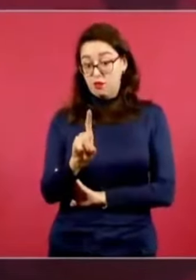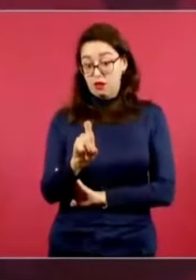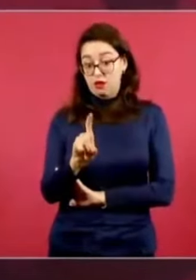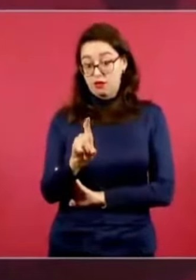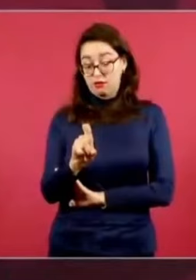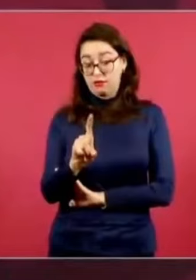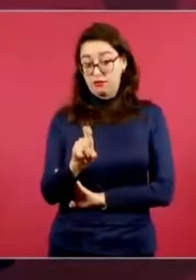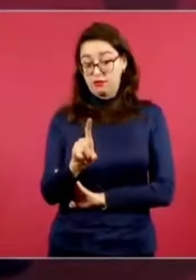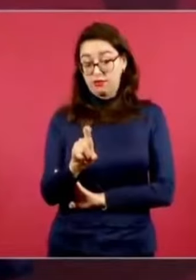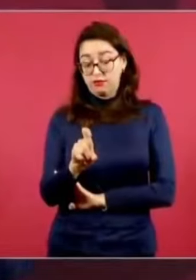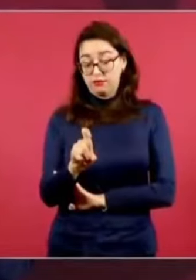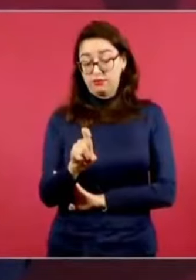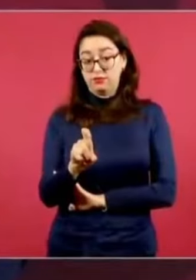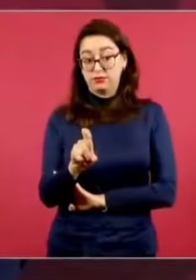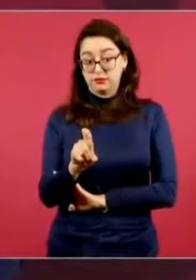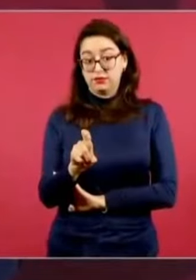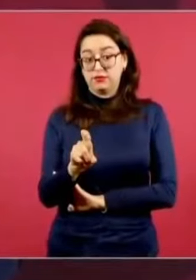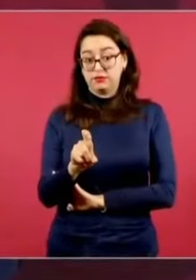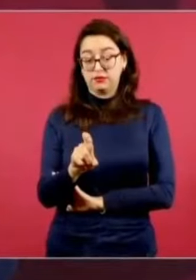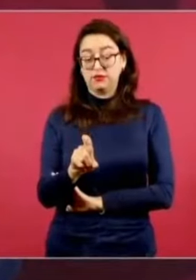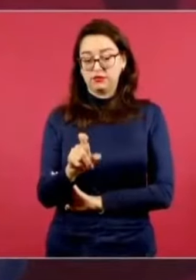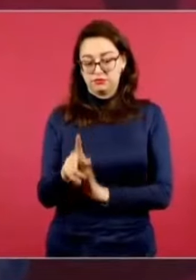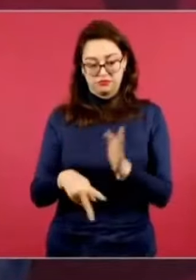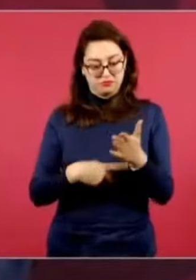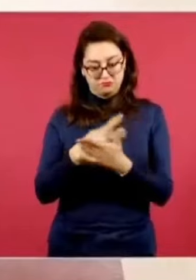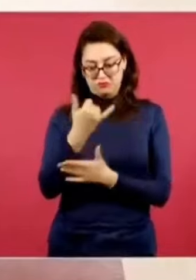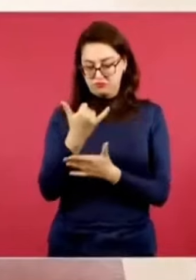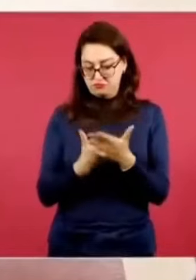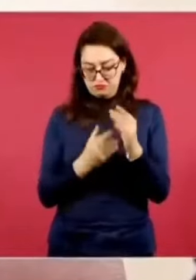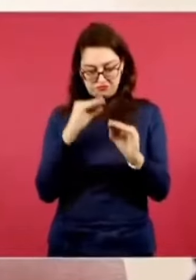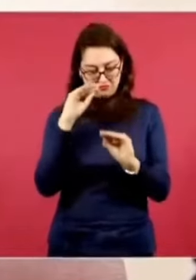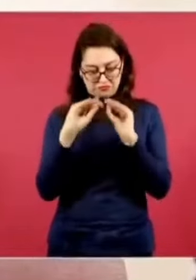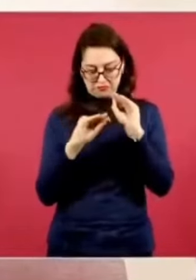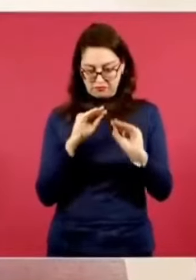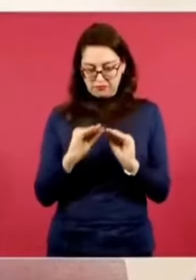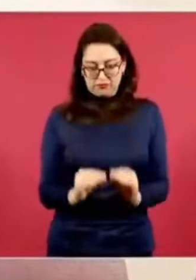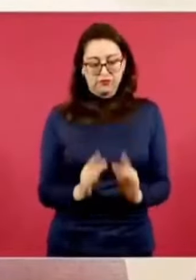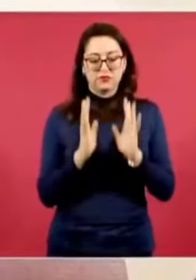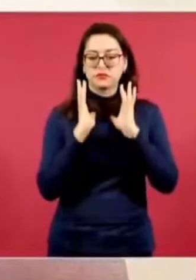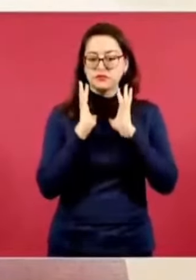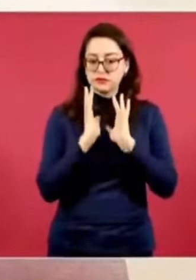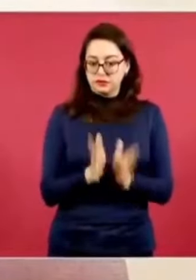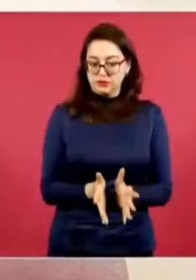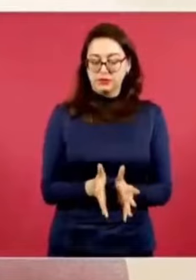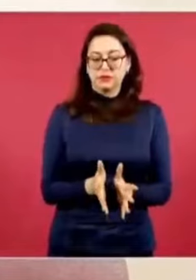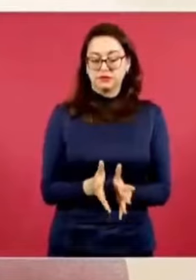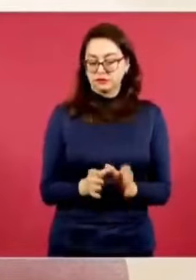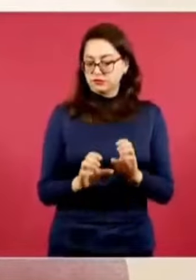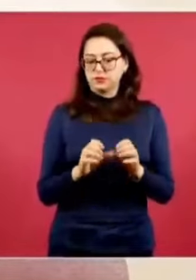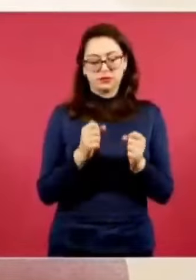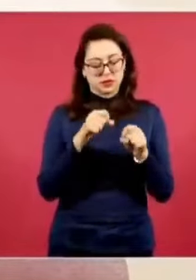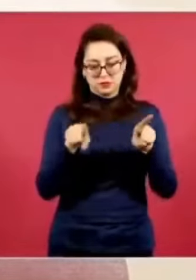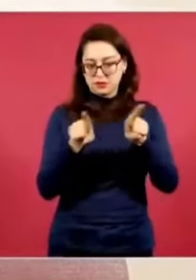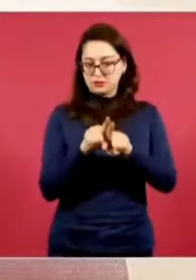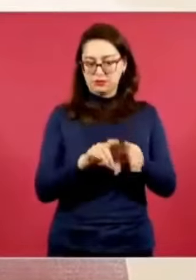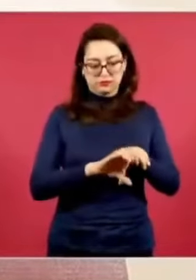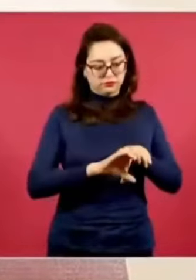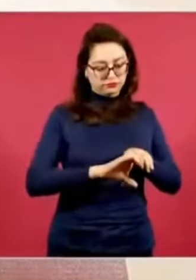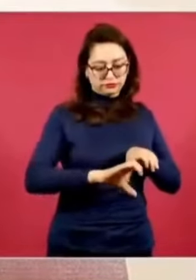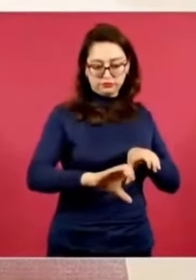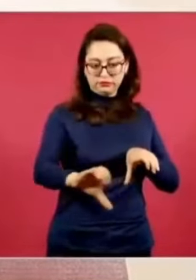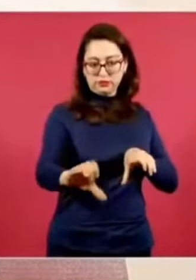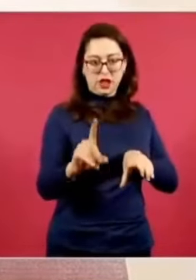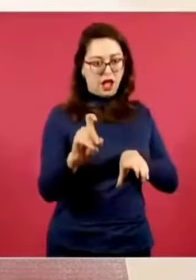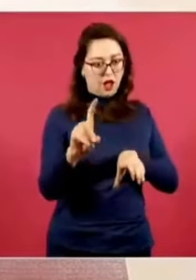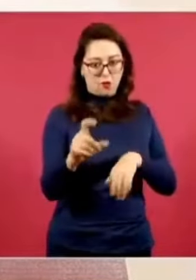Ya se tiene el proyecto y es un acueducto también